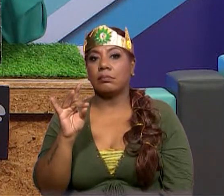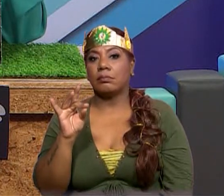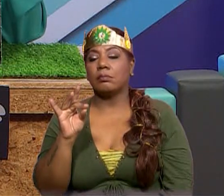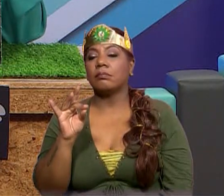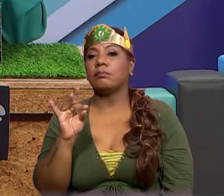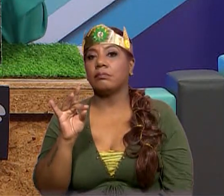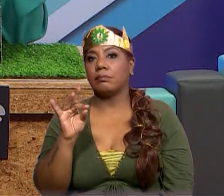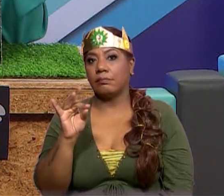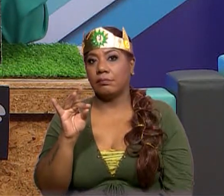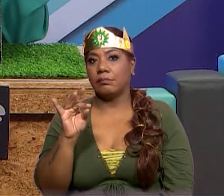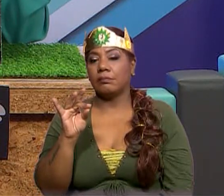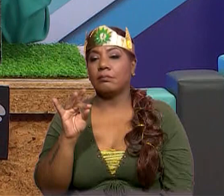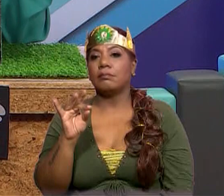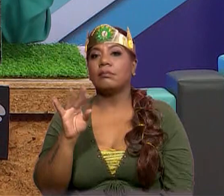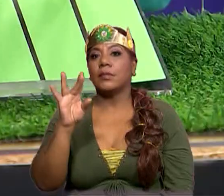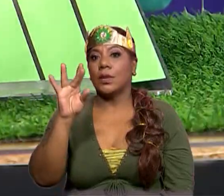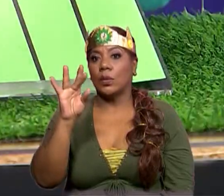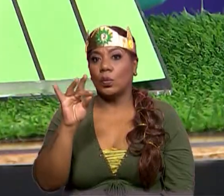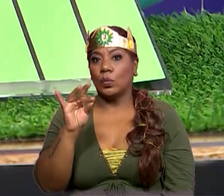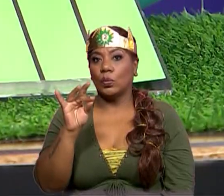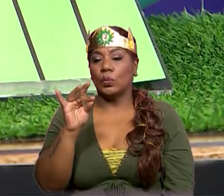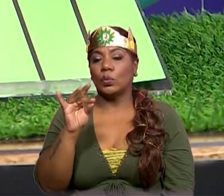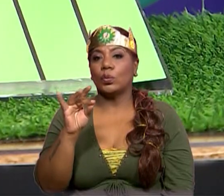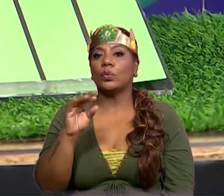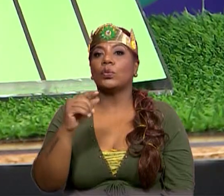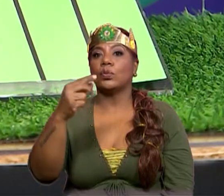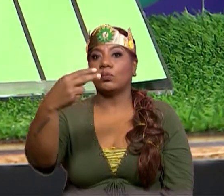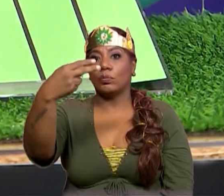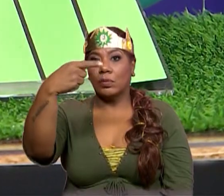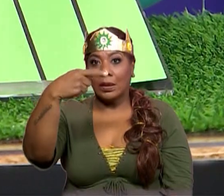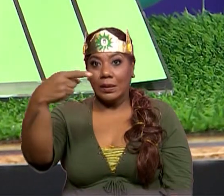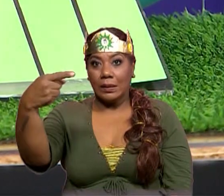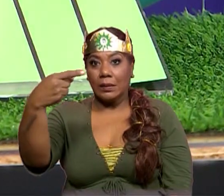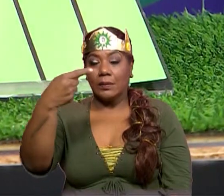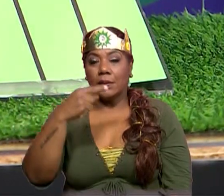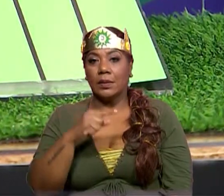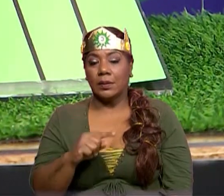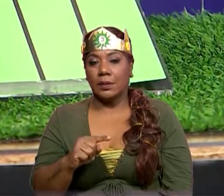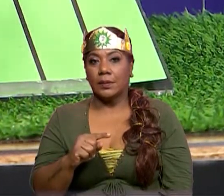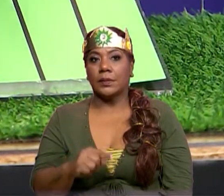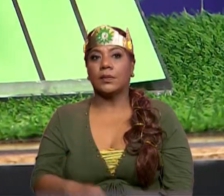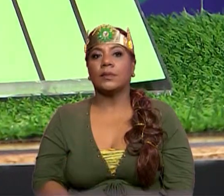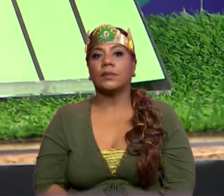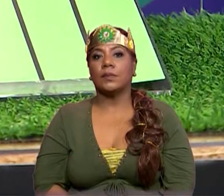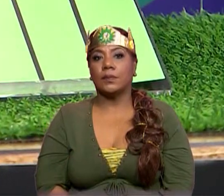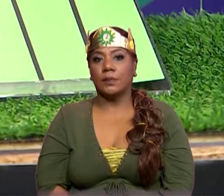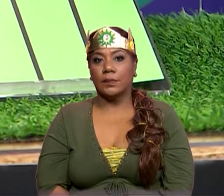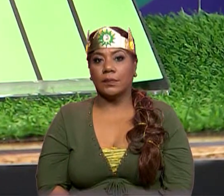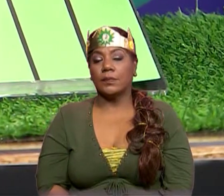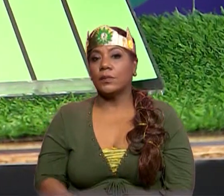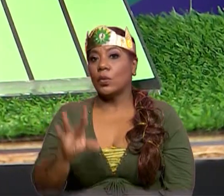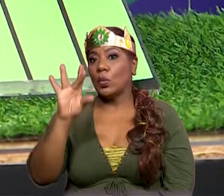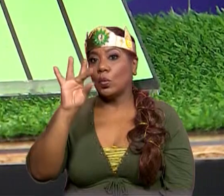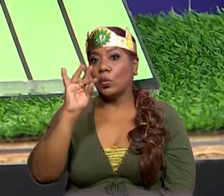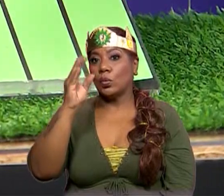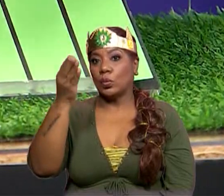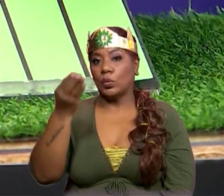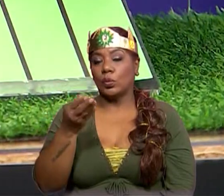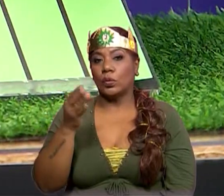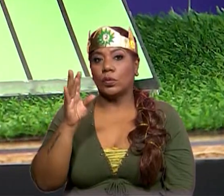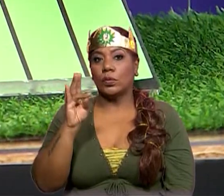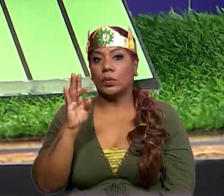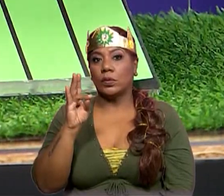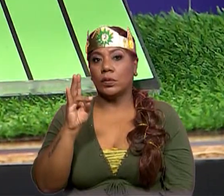y tomo una de la segunda unidad. ¿Lo ven? Muy bien. Entonces, serían ocho